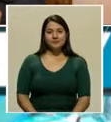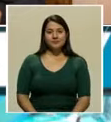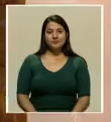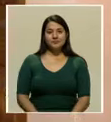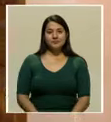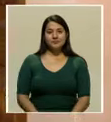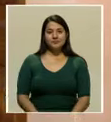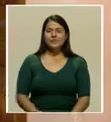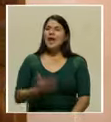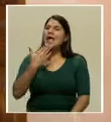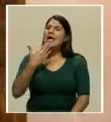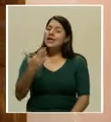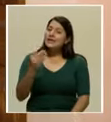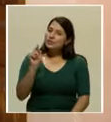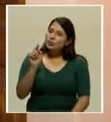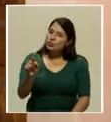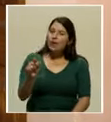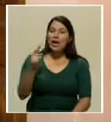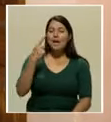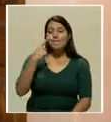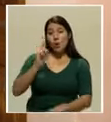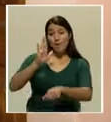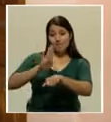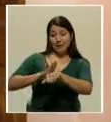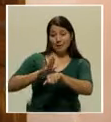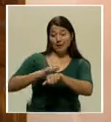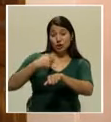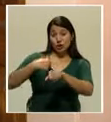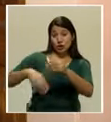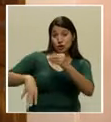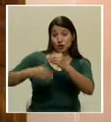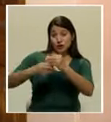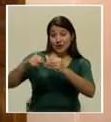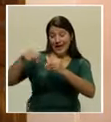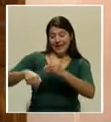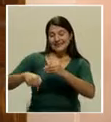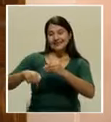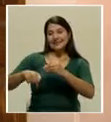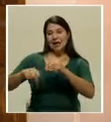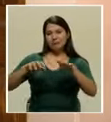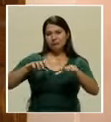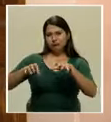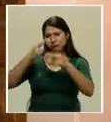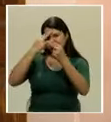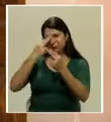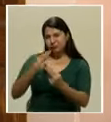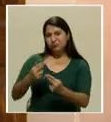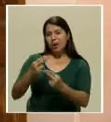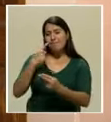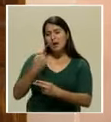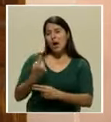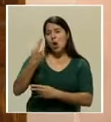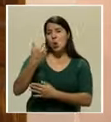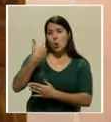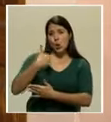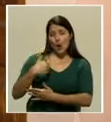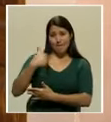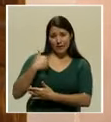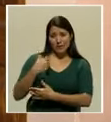No, gracias a vos por sumarme a este acto tan merecido para un hombre